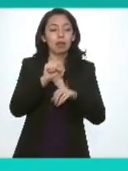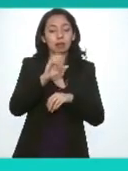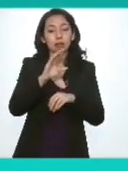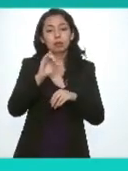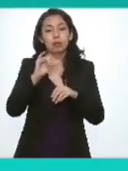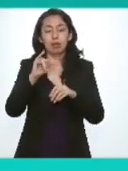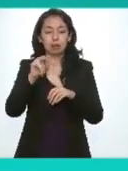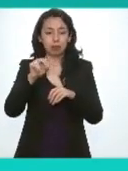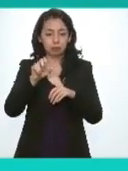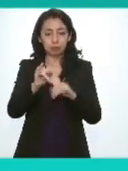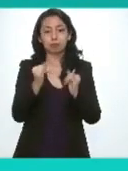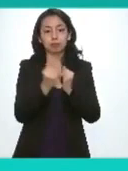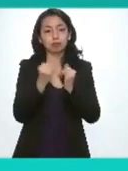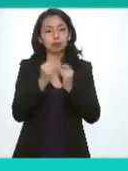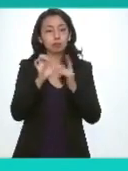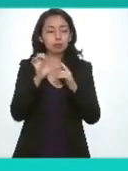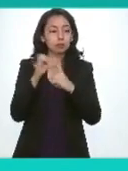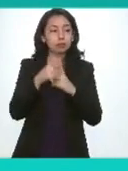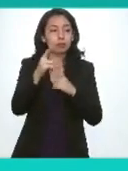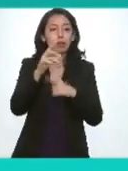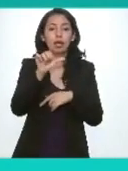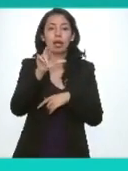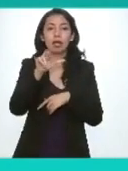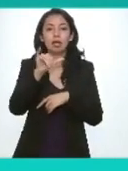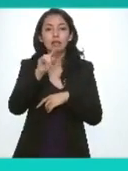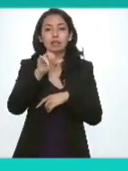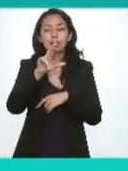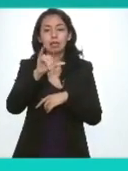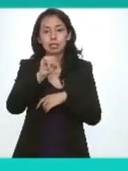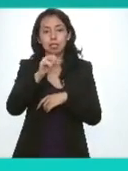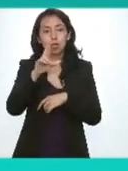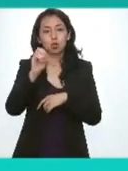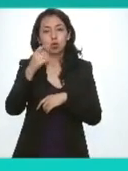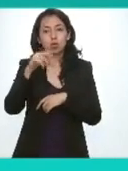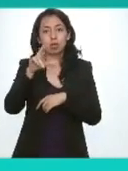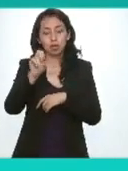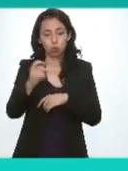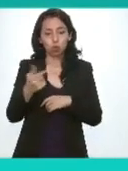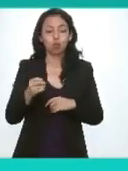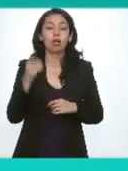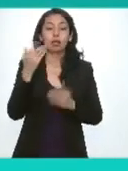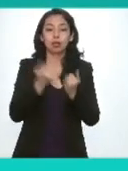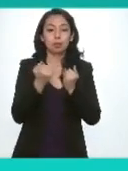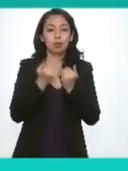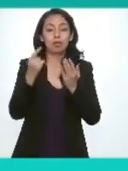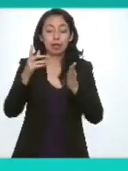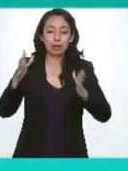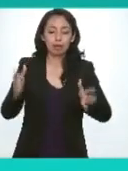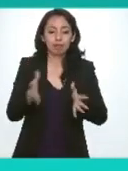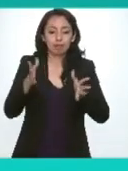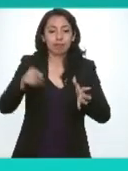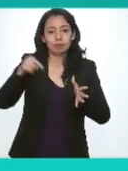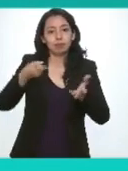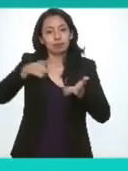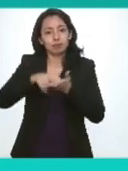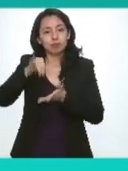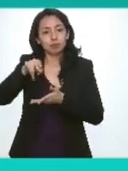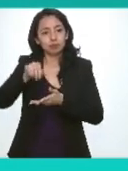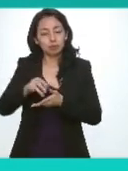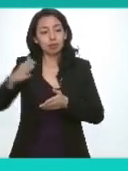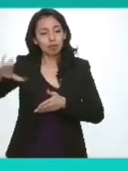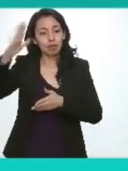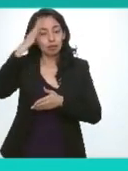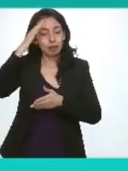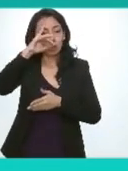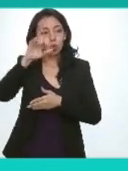personales que coordina el comisionado Aristides Rodrigo Guerrero que ha impulsado al interior del INAI y encabezado la comisionada